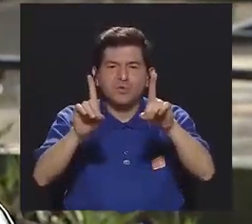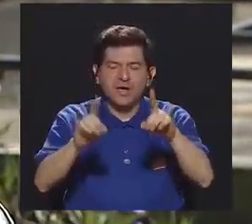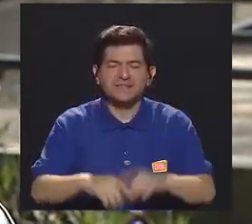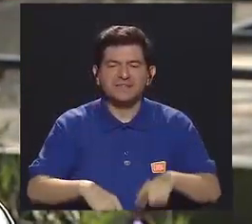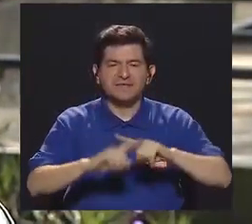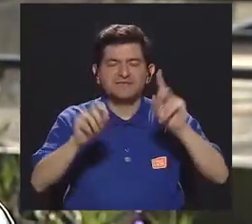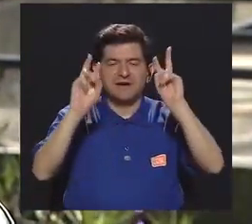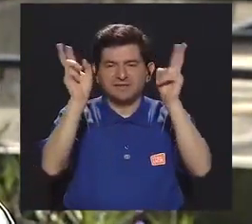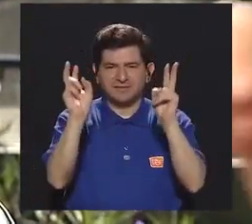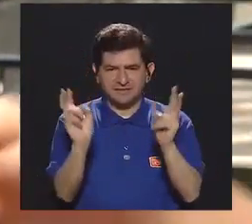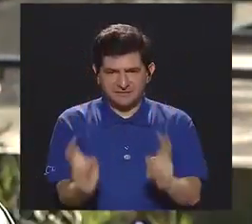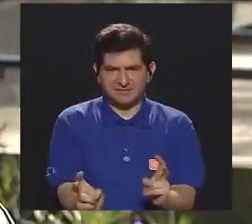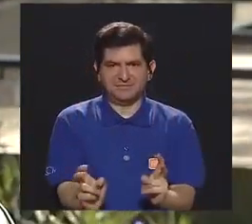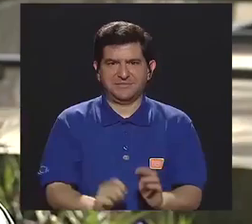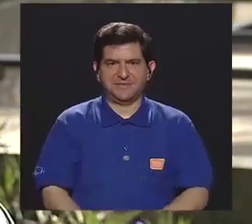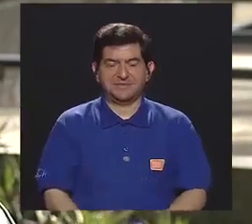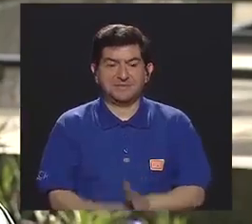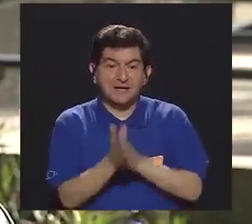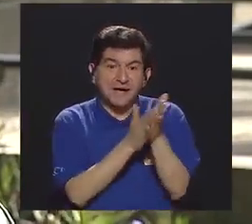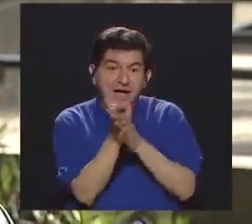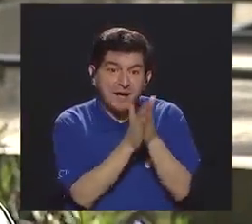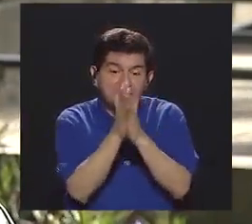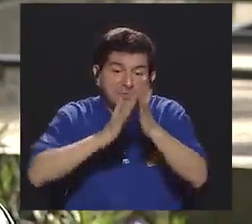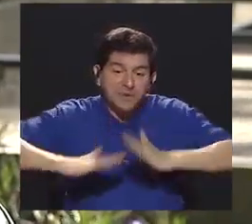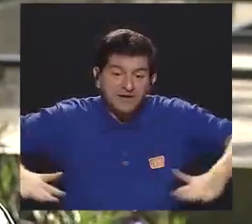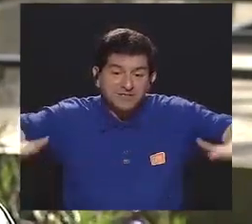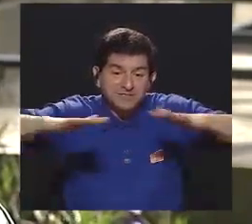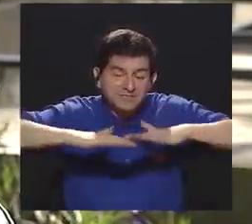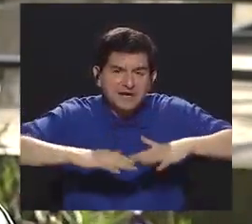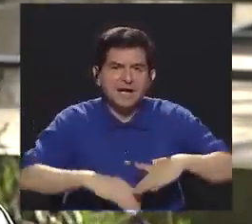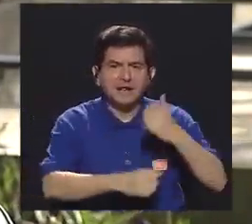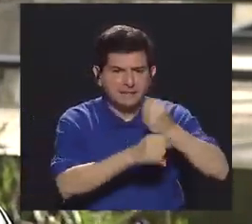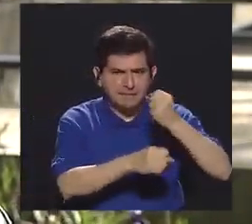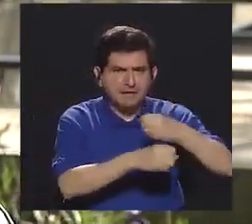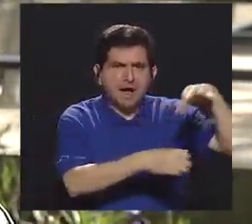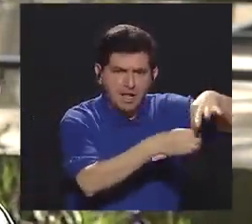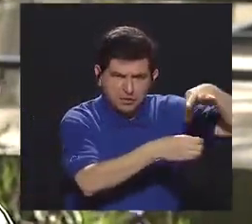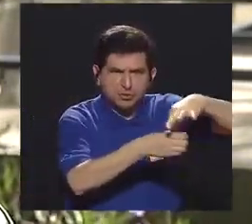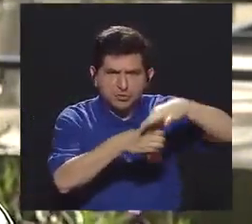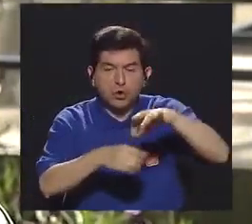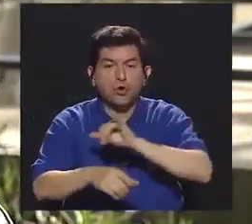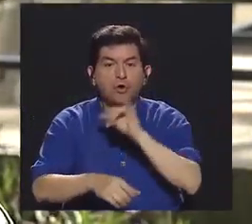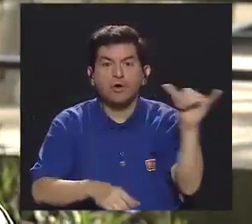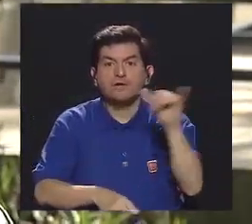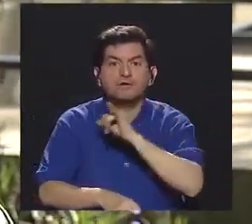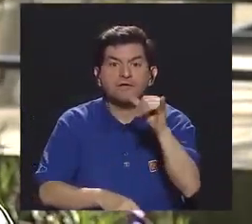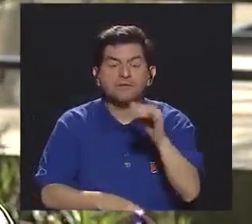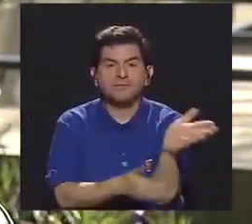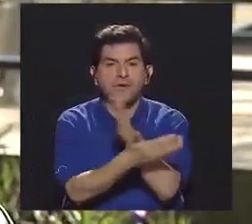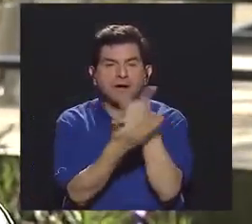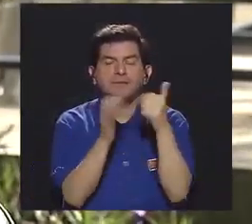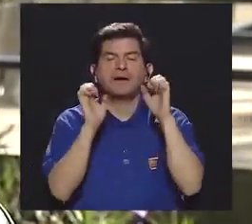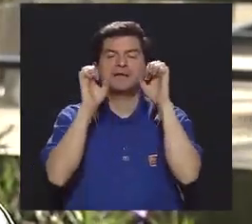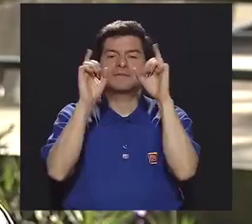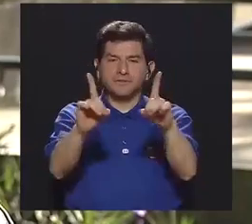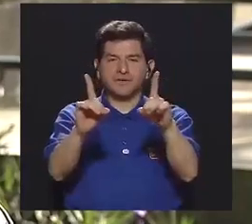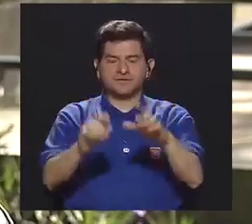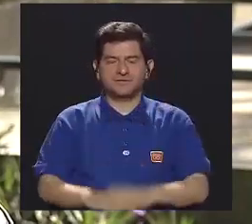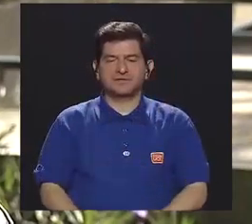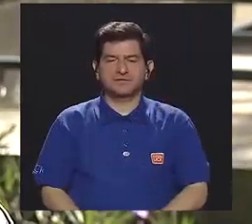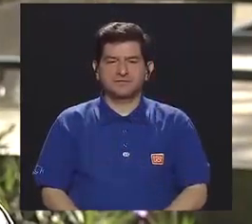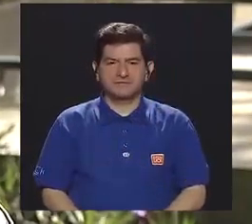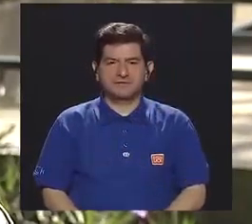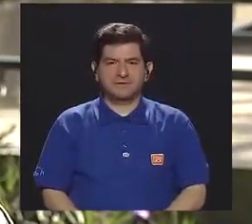psicoeducativa, ¿verdad?, sobre algunos temas. Entonces, se aprovechaba ese espacio, no solamente para trabajar en la huerta en sí, sino también una parte de